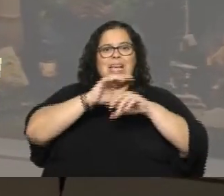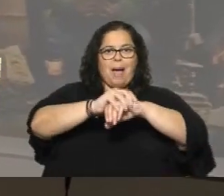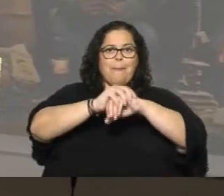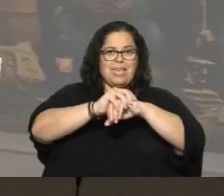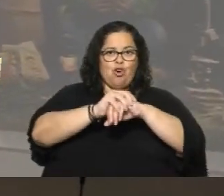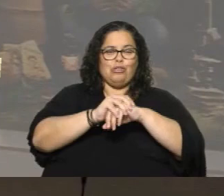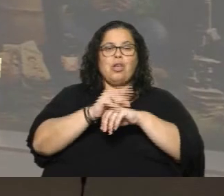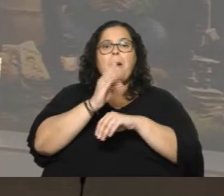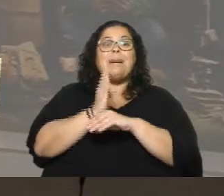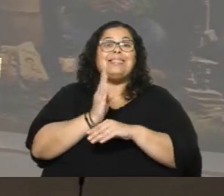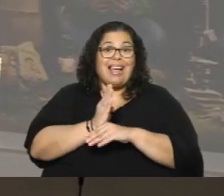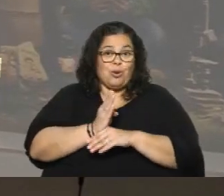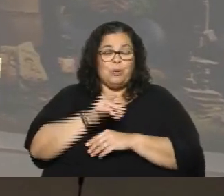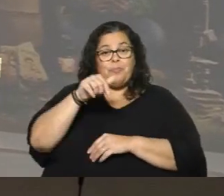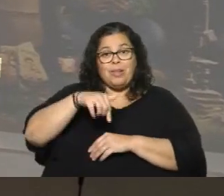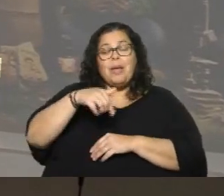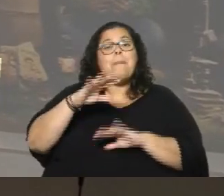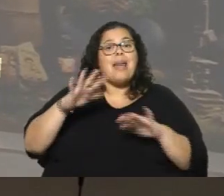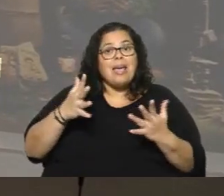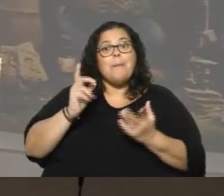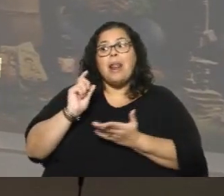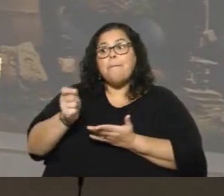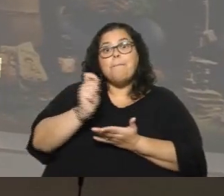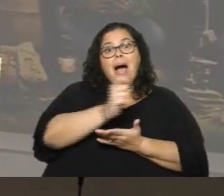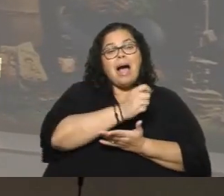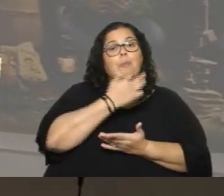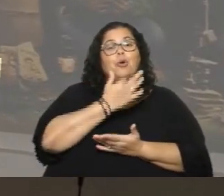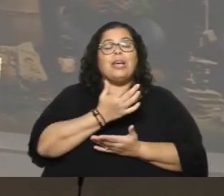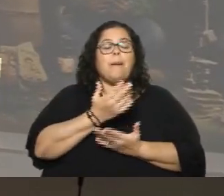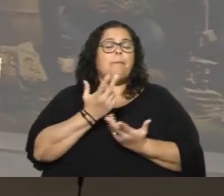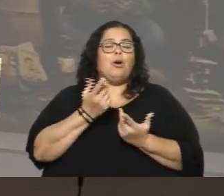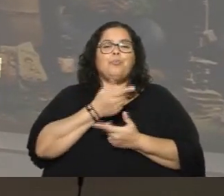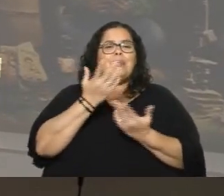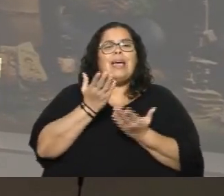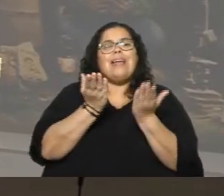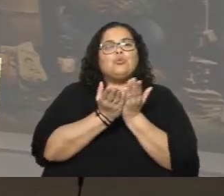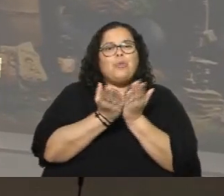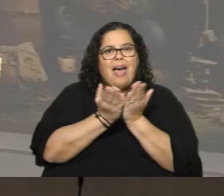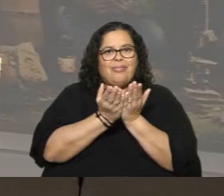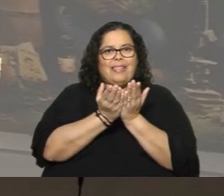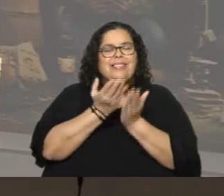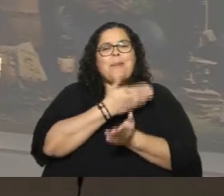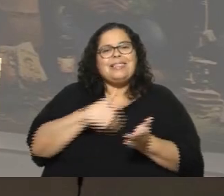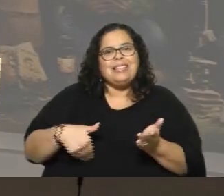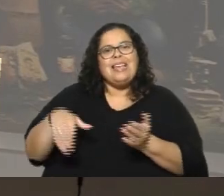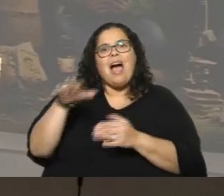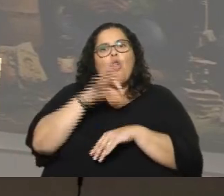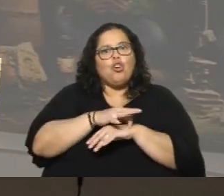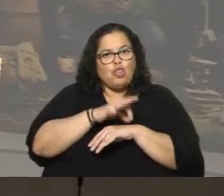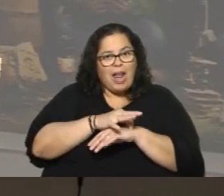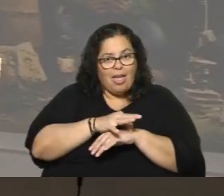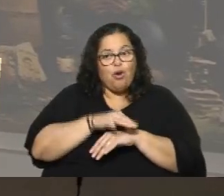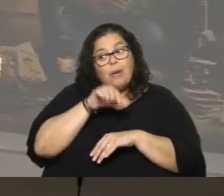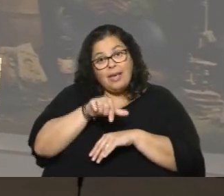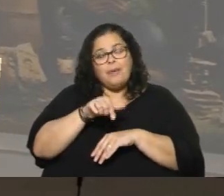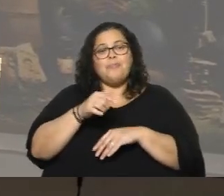baches o huecos en la financiación de nuestros estudiantes de maestría y doctorado. Que ahí la palabra estudiantes a veces puede confundir un poquito,